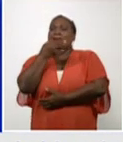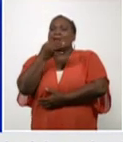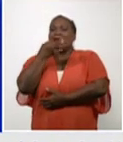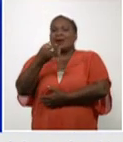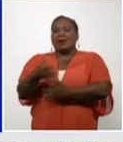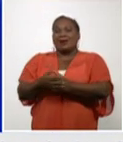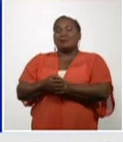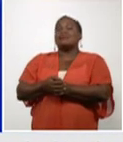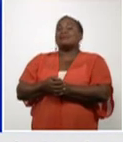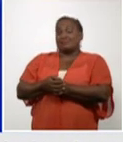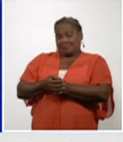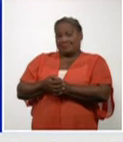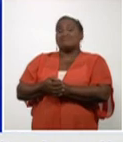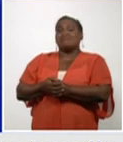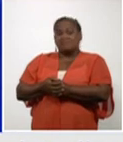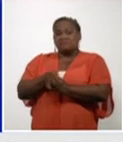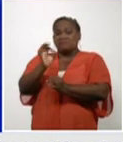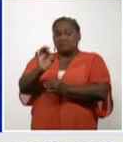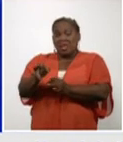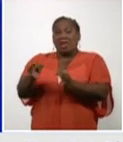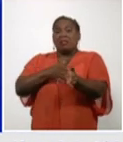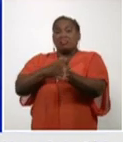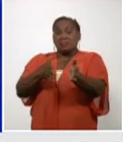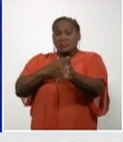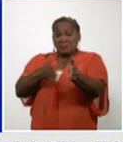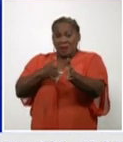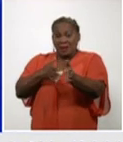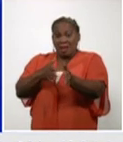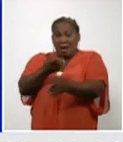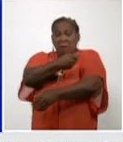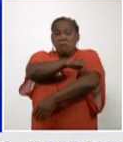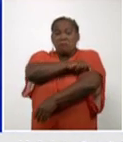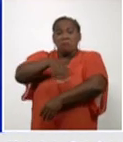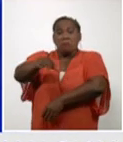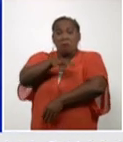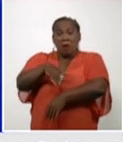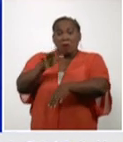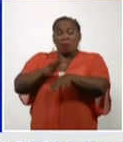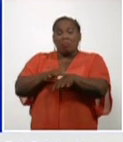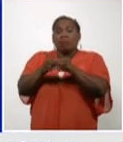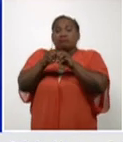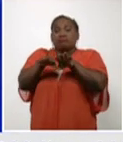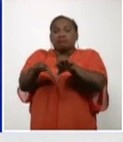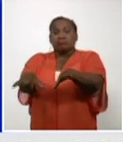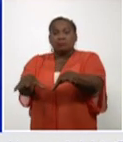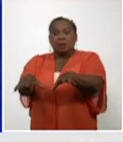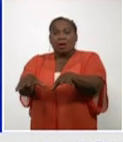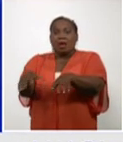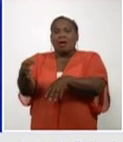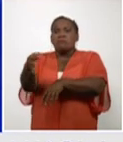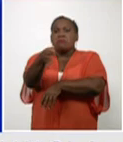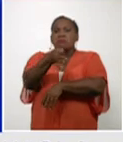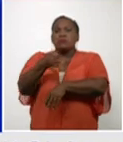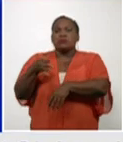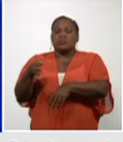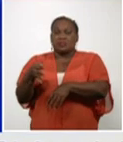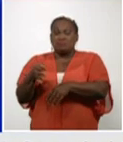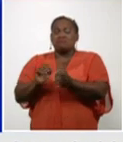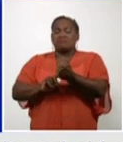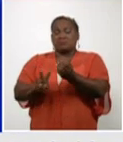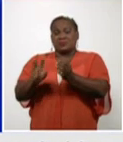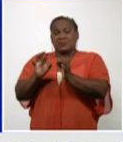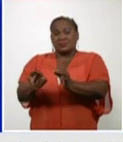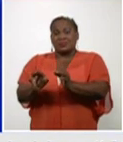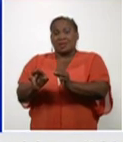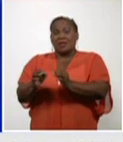Exactamente, Gisela, son las indisciplinas sociales las que provocan la dispersión de la enfermedad a los diferentes territorios de nuestra provincia. Se han